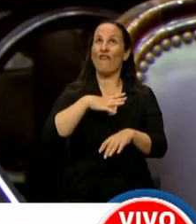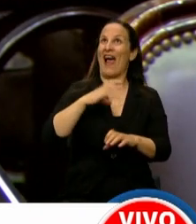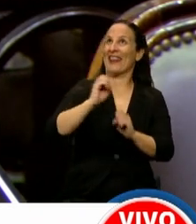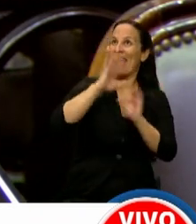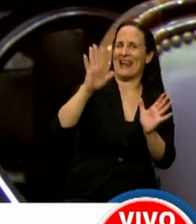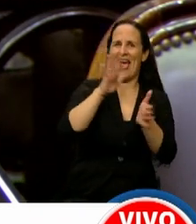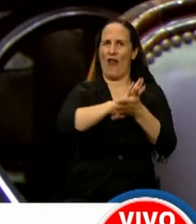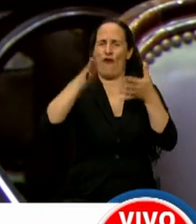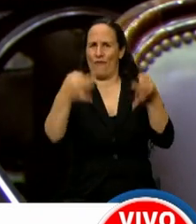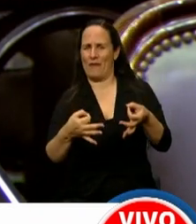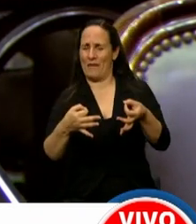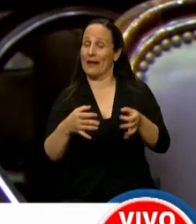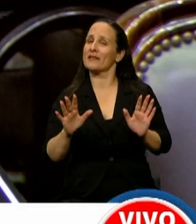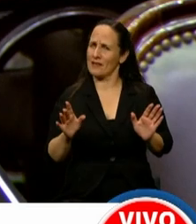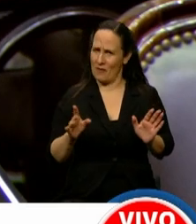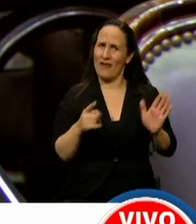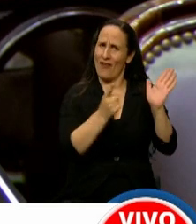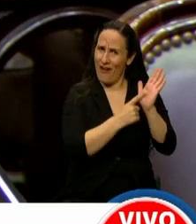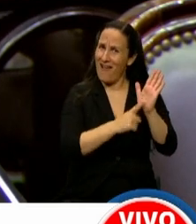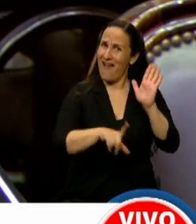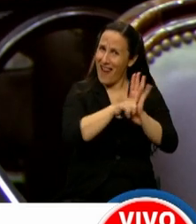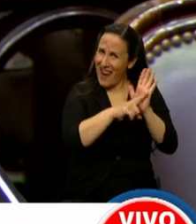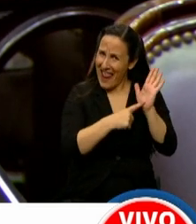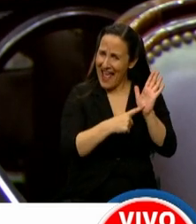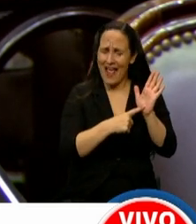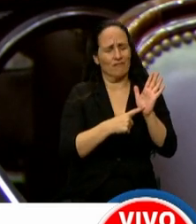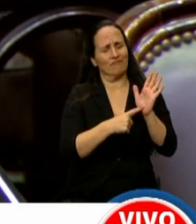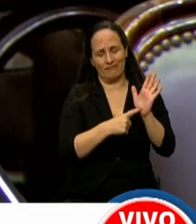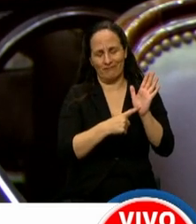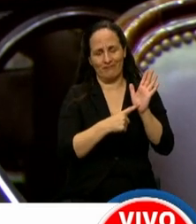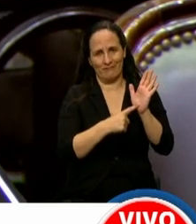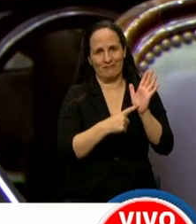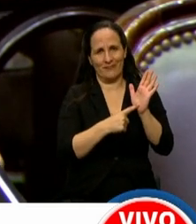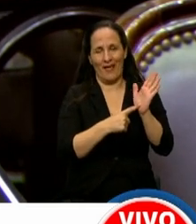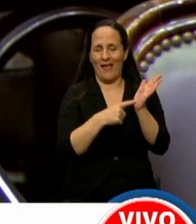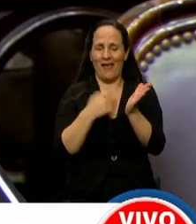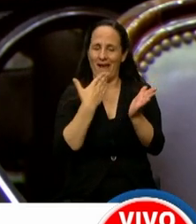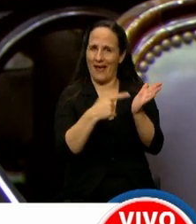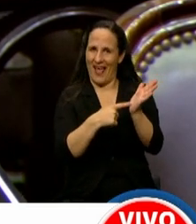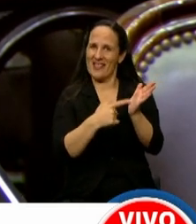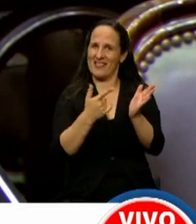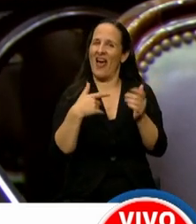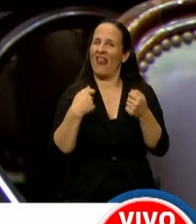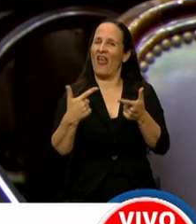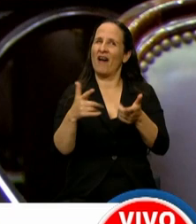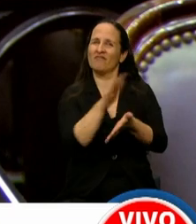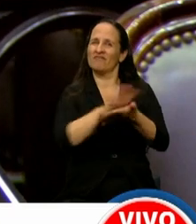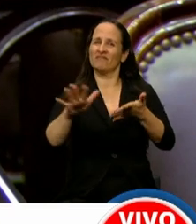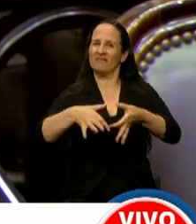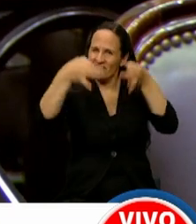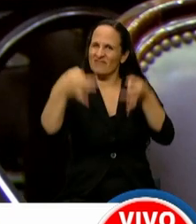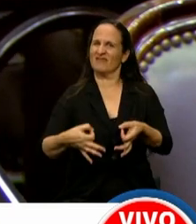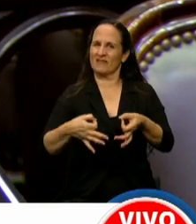transparencia. Esta es una ley que viene también a traer transparencia a las relaciones